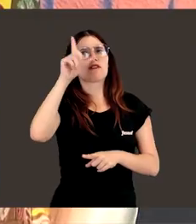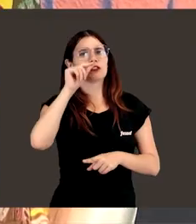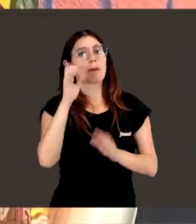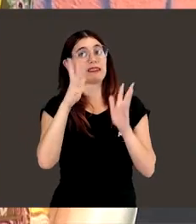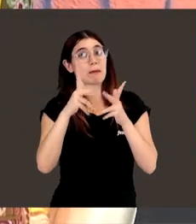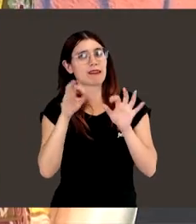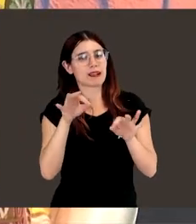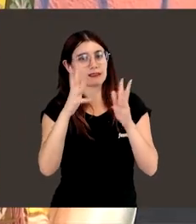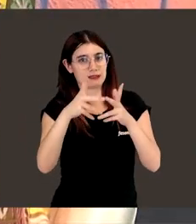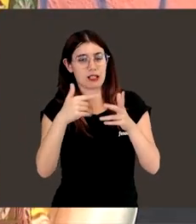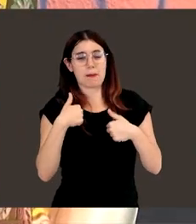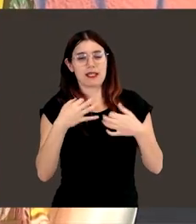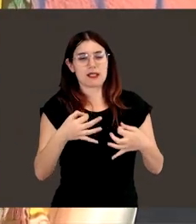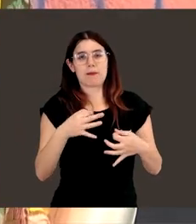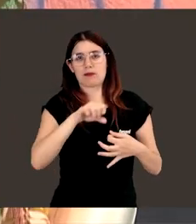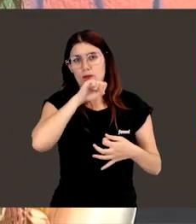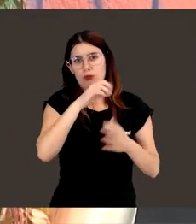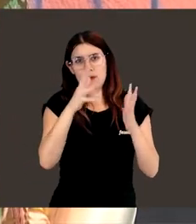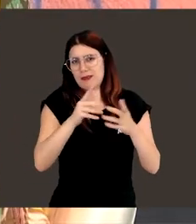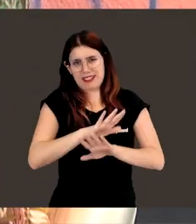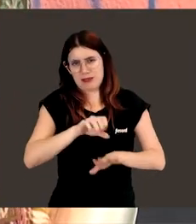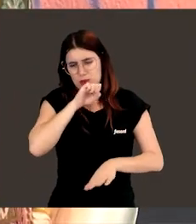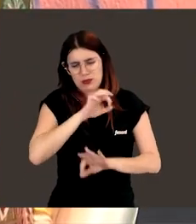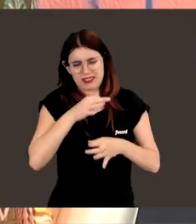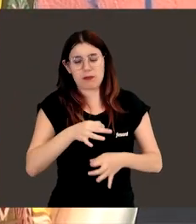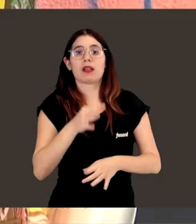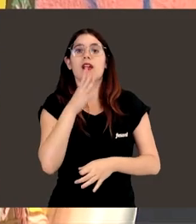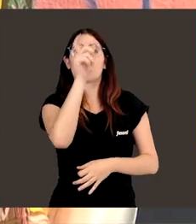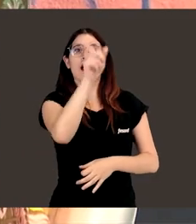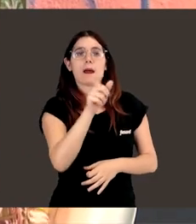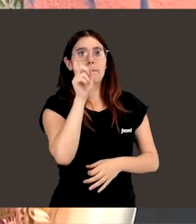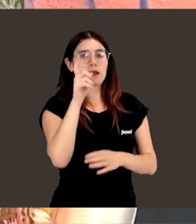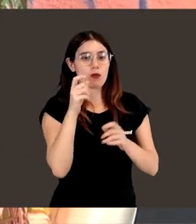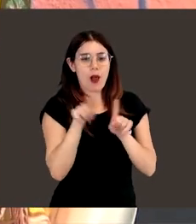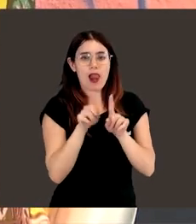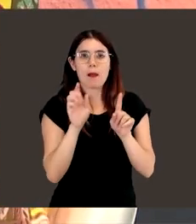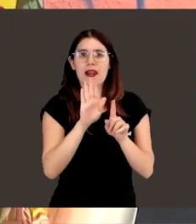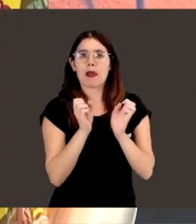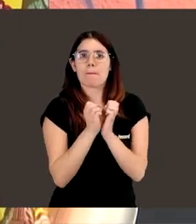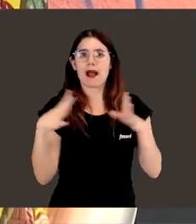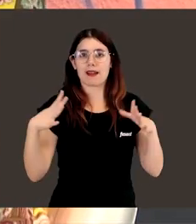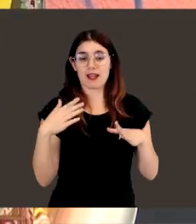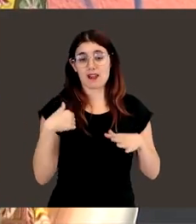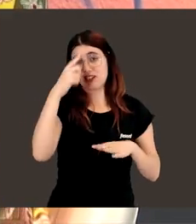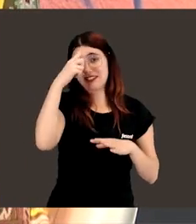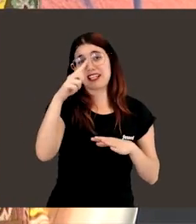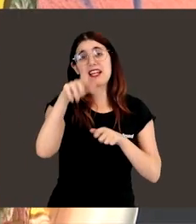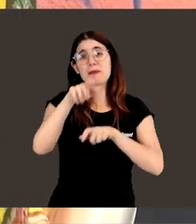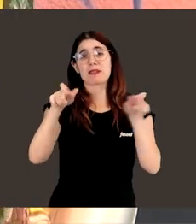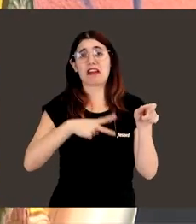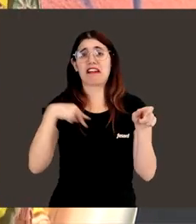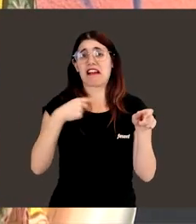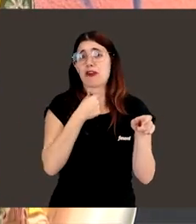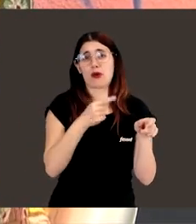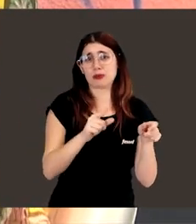que a mí las matemáticas siempre me han fascinado, y a mí me parecía aquello como magia, ¿no? Ya sé que a todo el mundo, a la gente generalmente